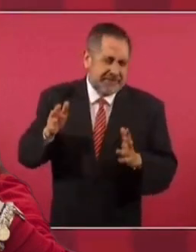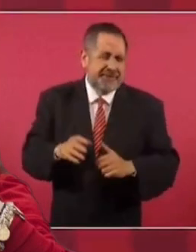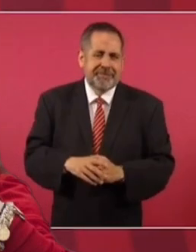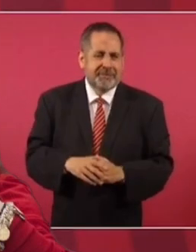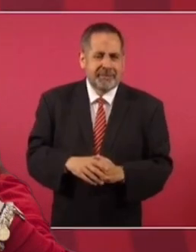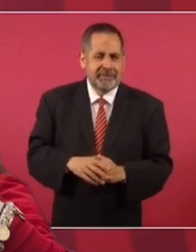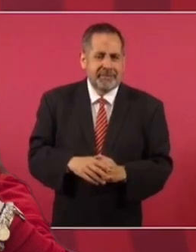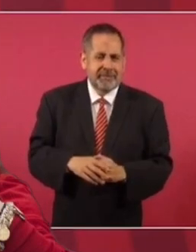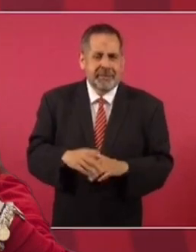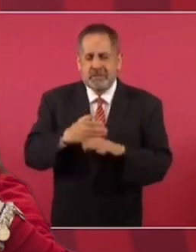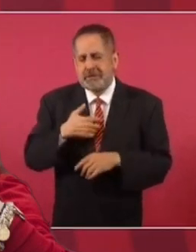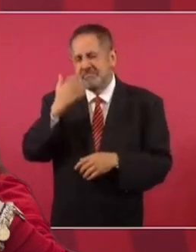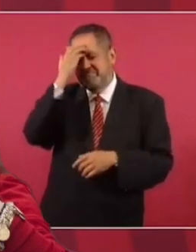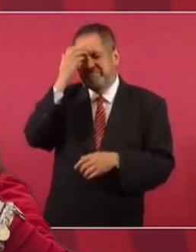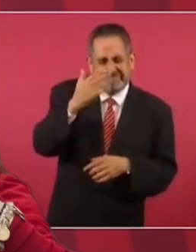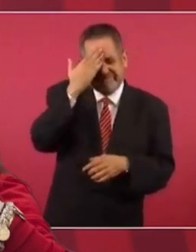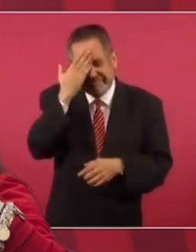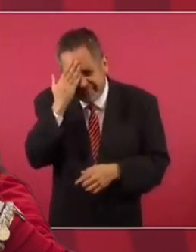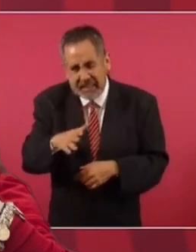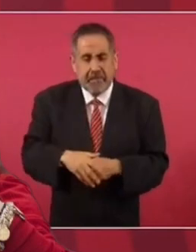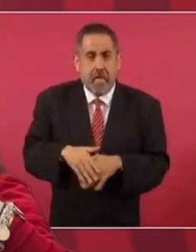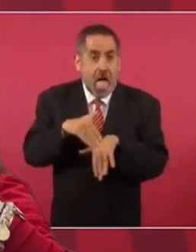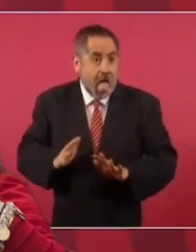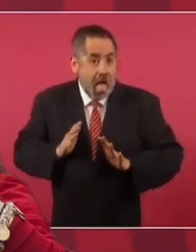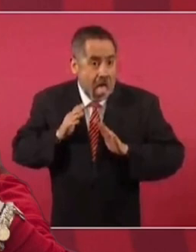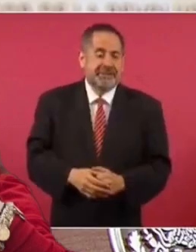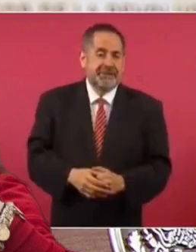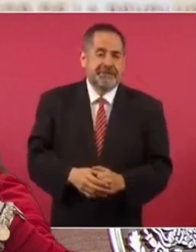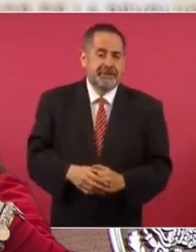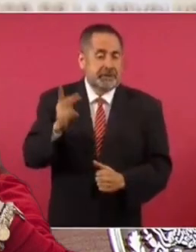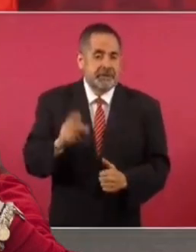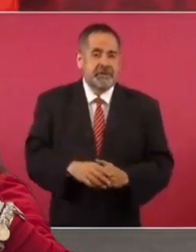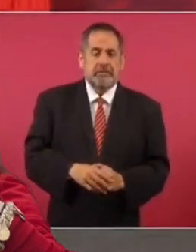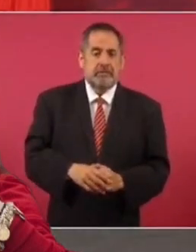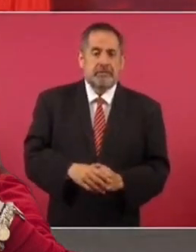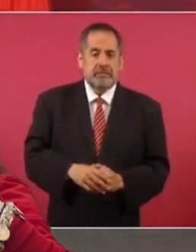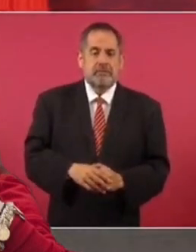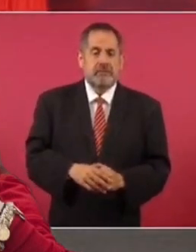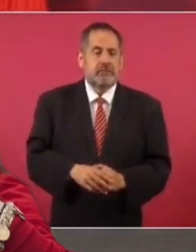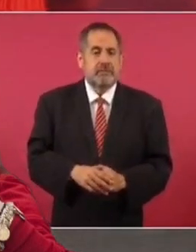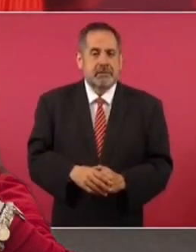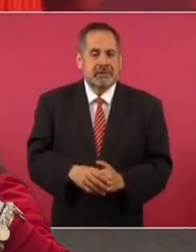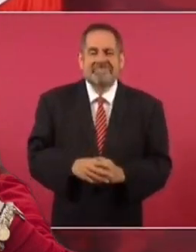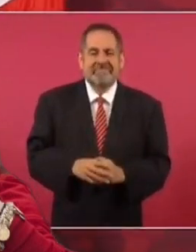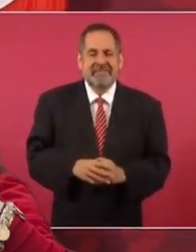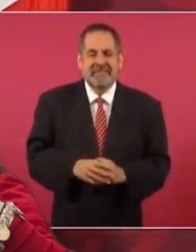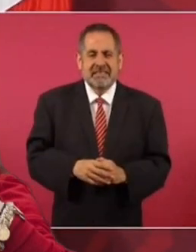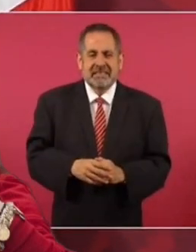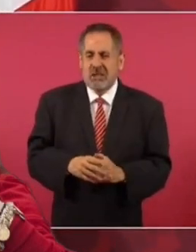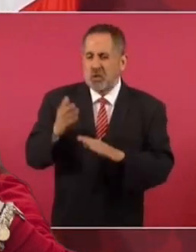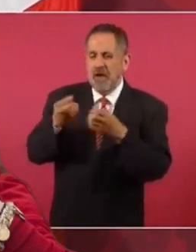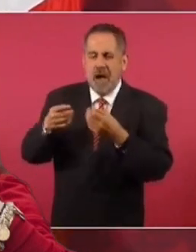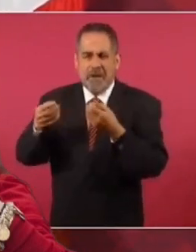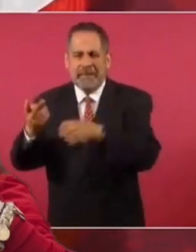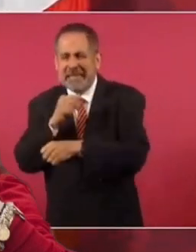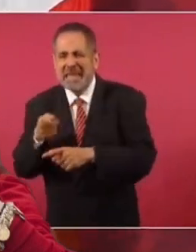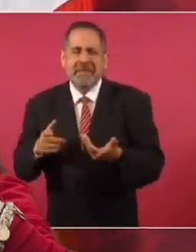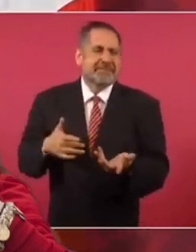muy consciente, no se deja manipular, pero es de mal gusto, aunque no afecte.